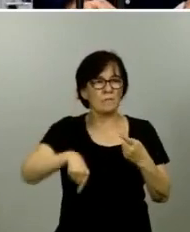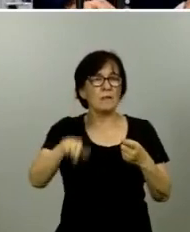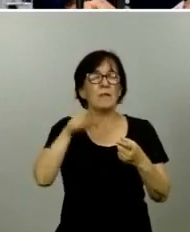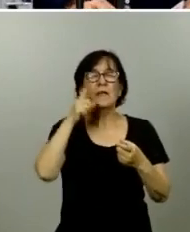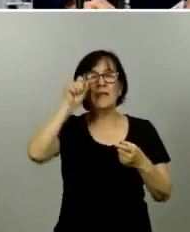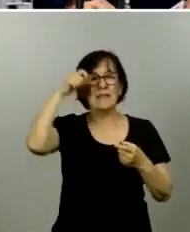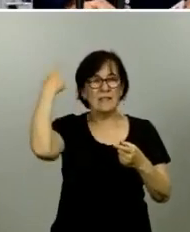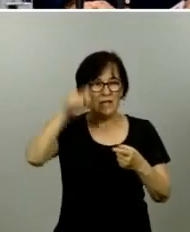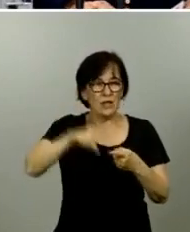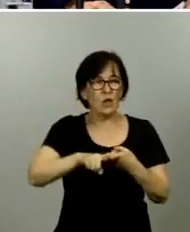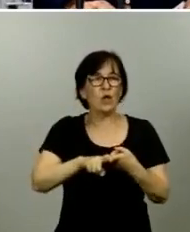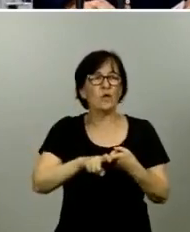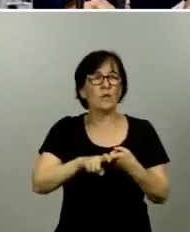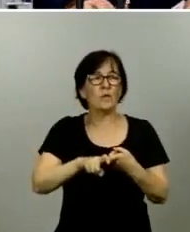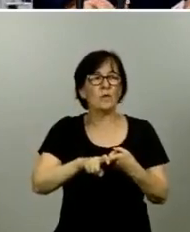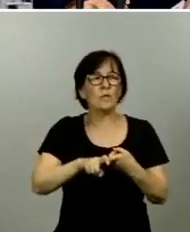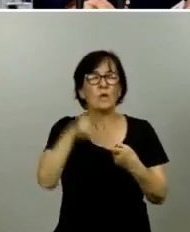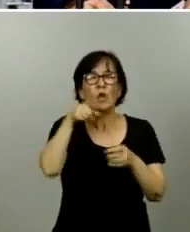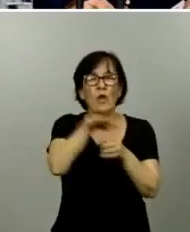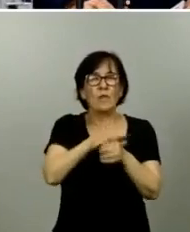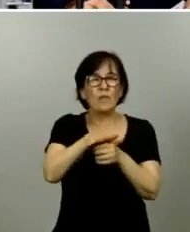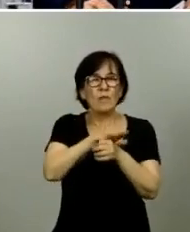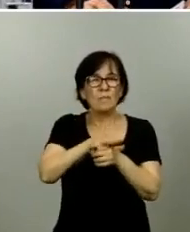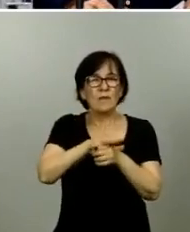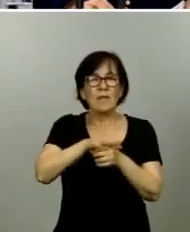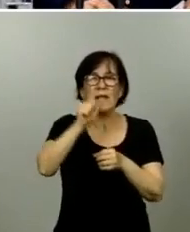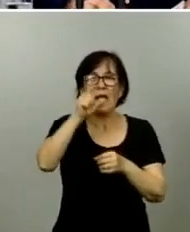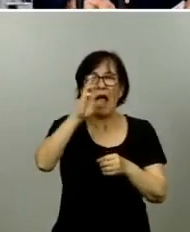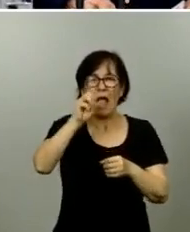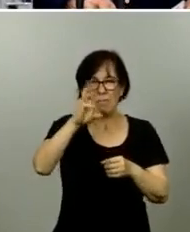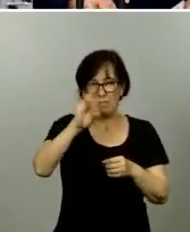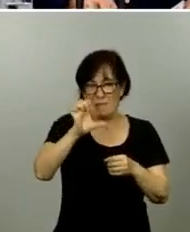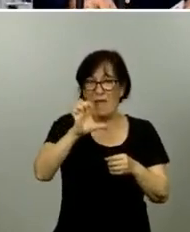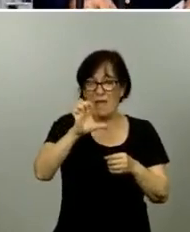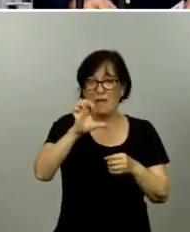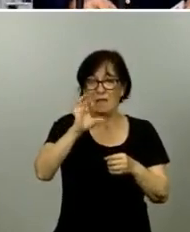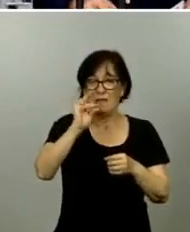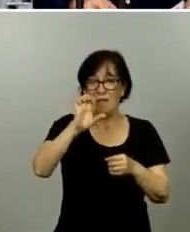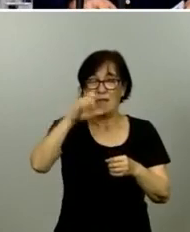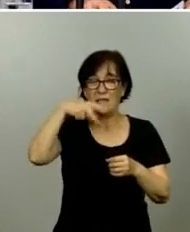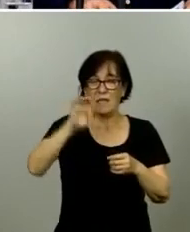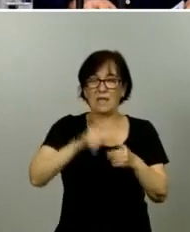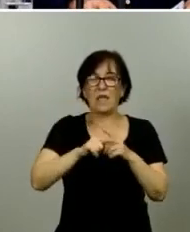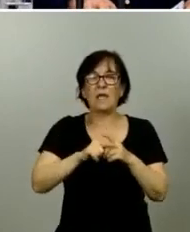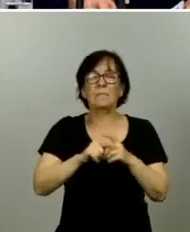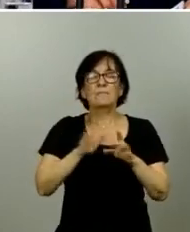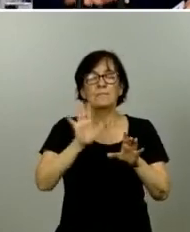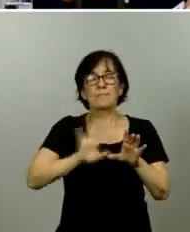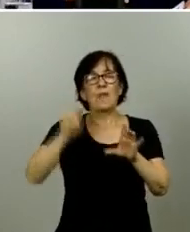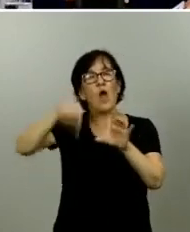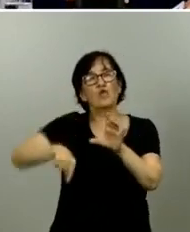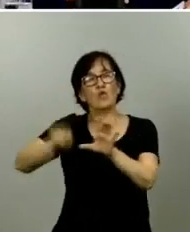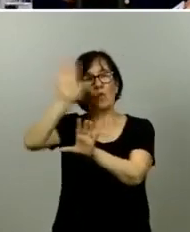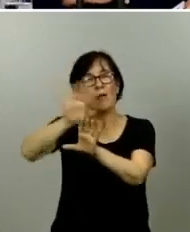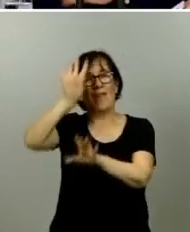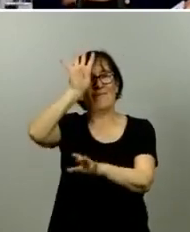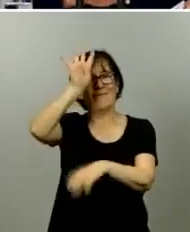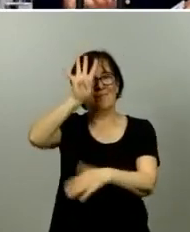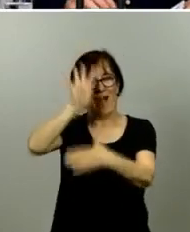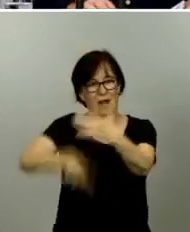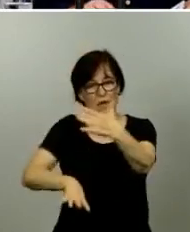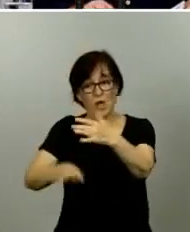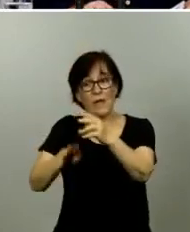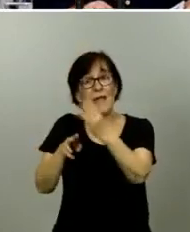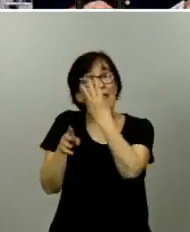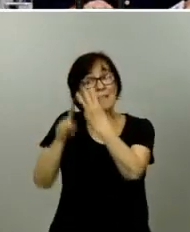y una zona concreta que se llama el Alt-Penedès y el Garraf, que está al sur de Barcelona. Son las tres